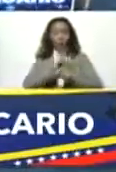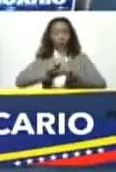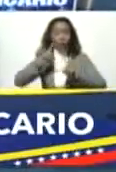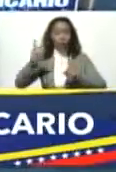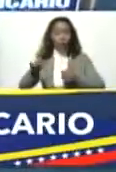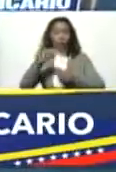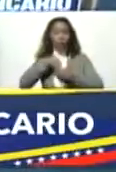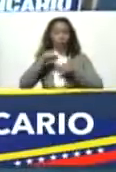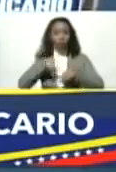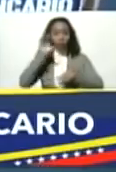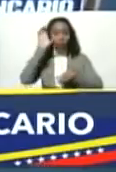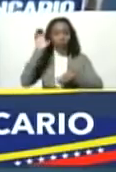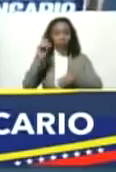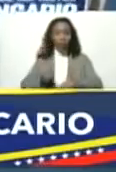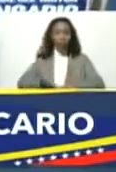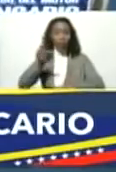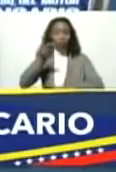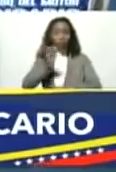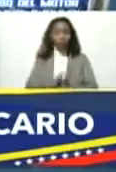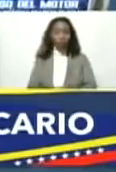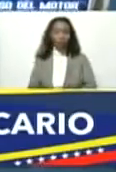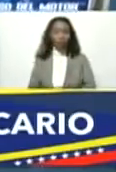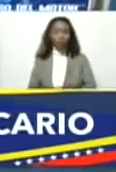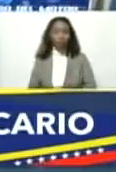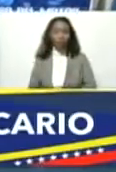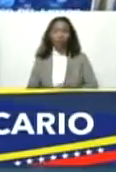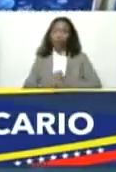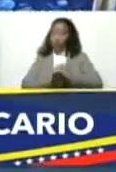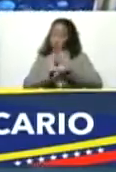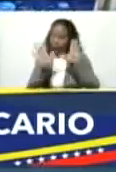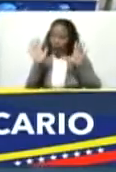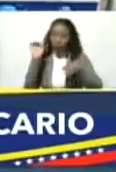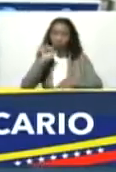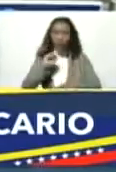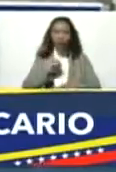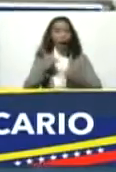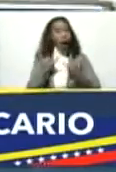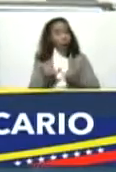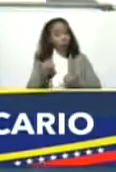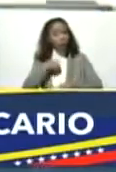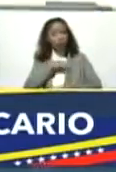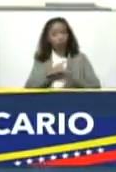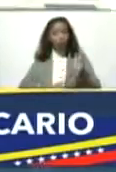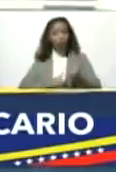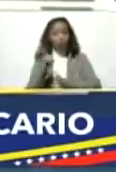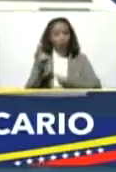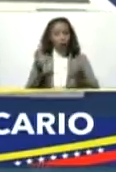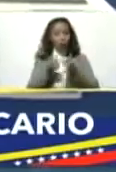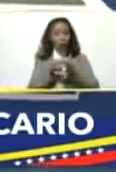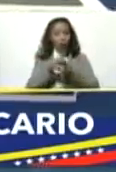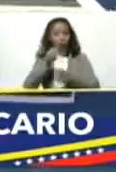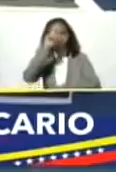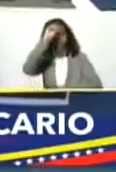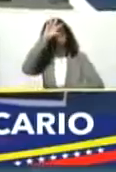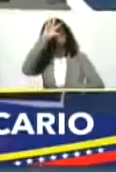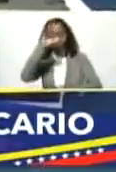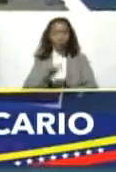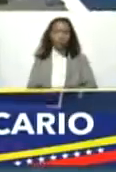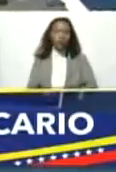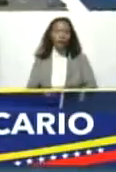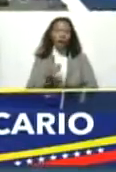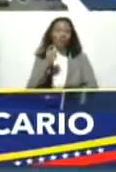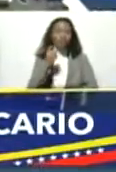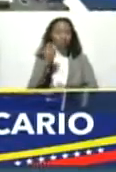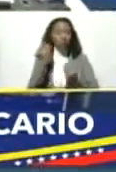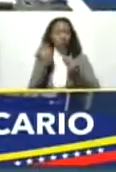interno del país importante claro que sí ahora tenemos que desarrollar el sector en minería que falta